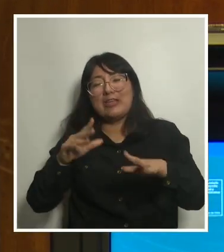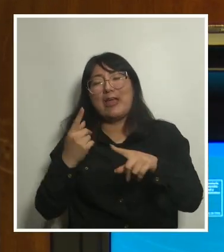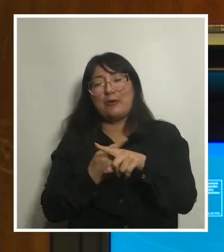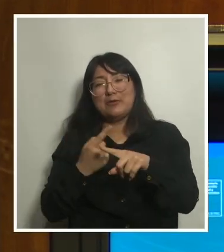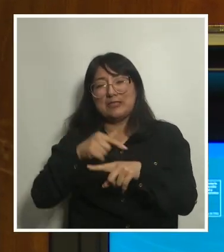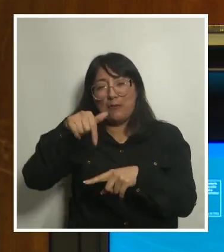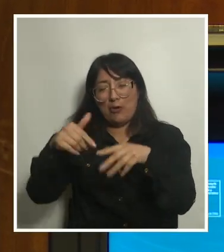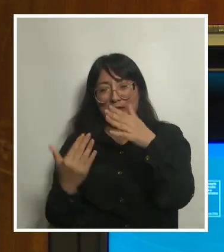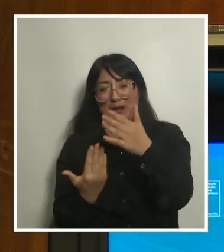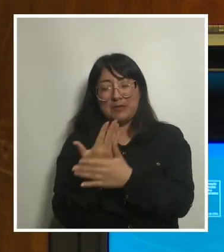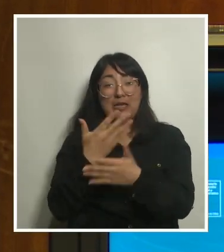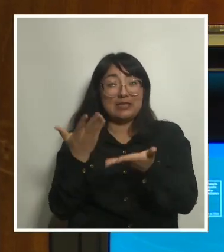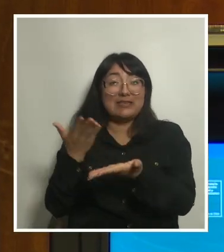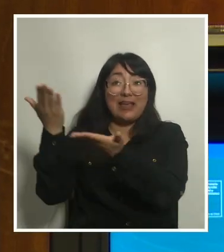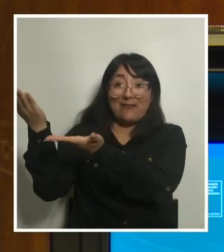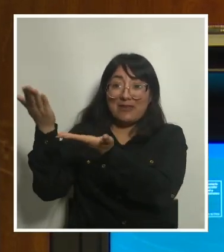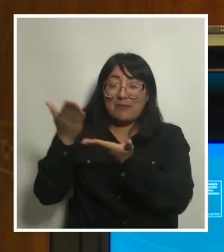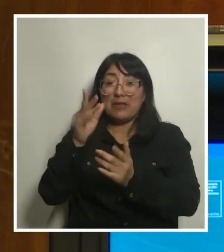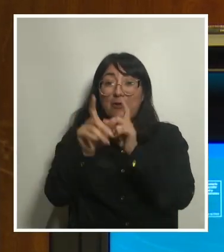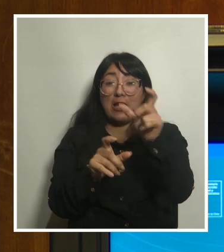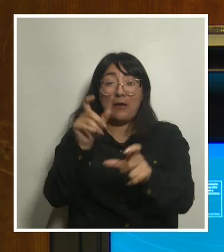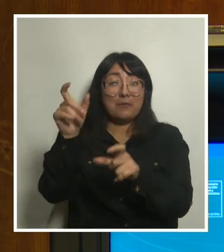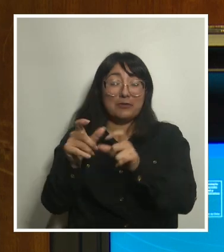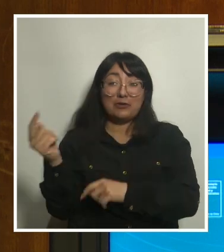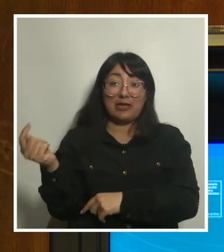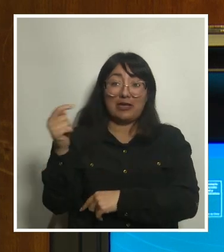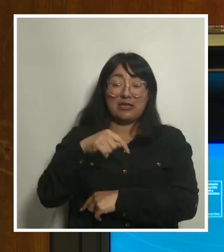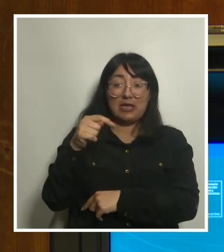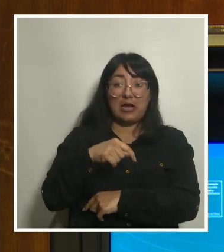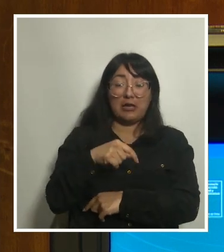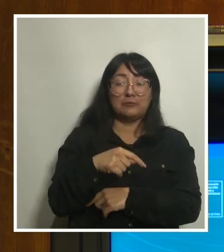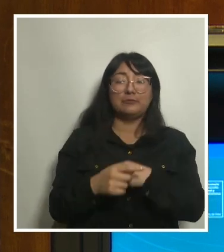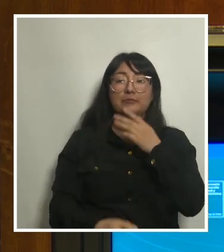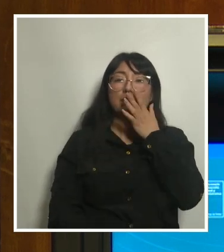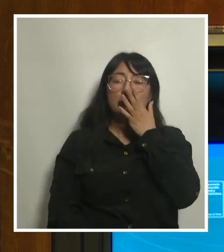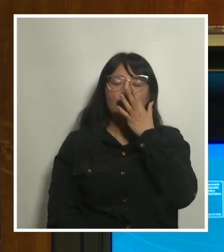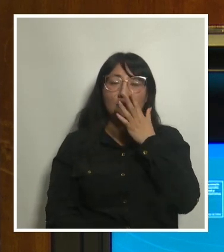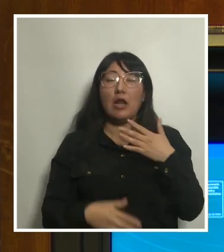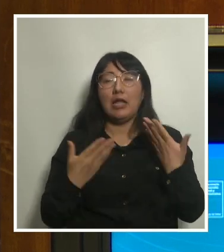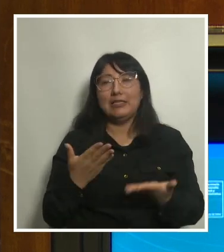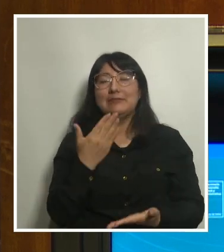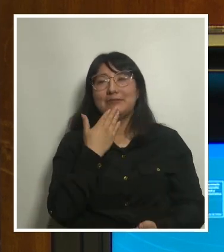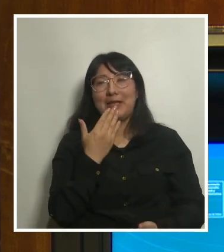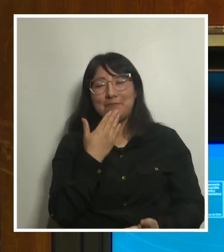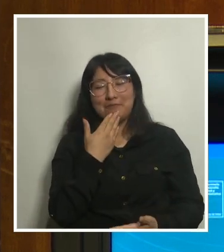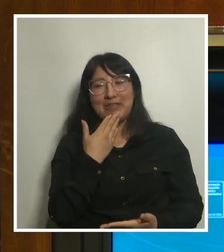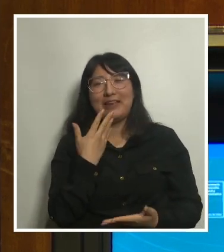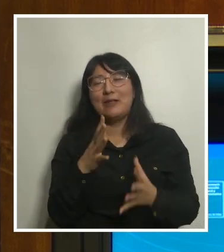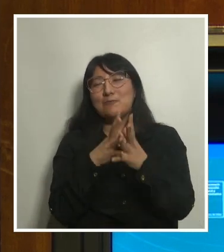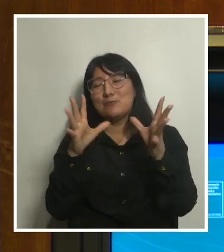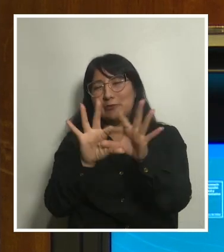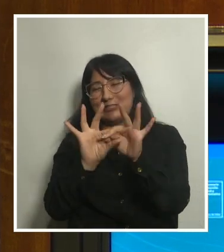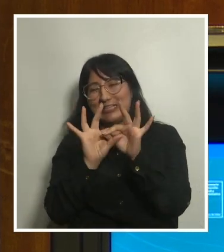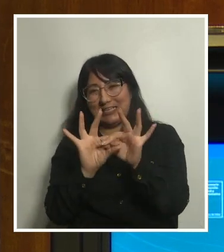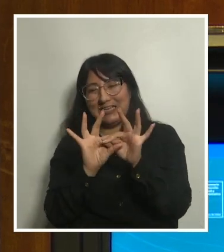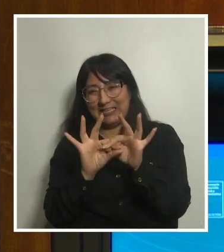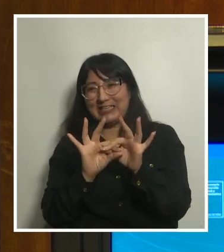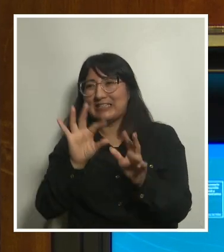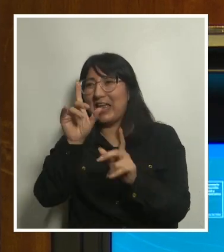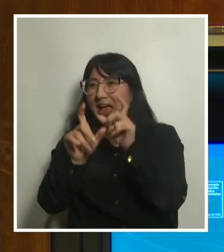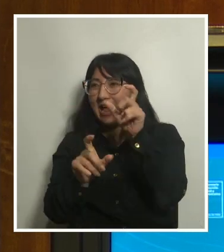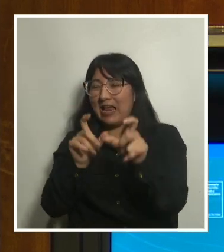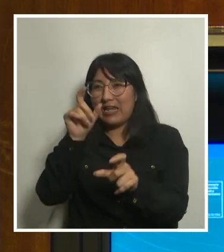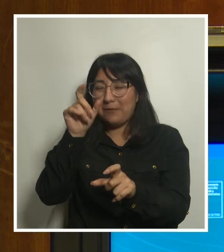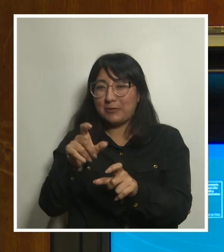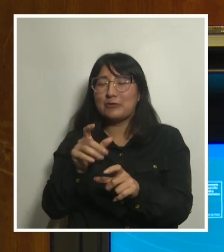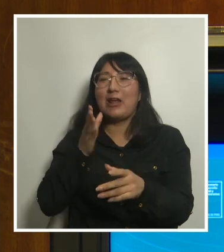mañana. Así que le doy la bienvenida a quienes se están incorporando que quizás no estuvieron en la mañana. Y por supuesto, como siempre, agradezco a quienes siguen esta